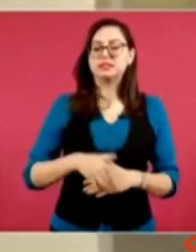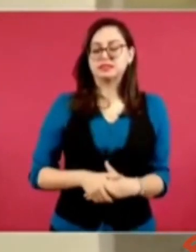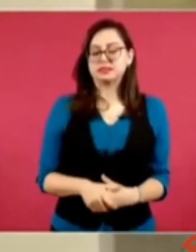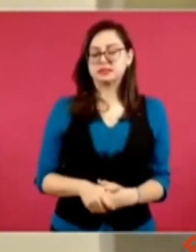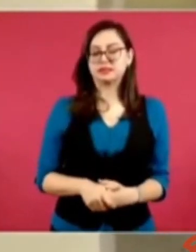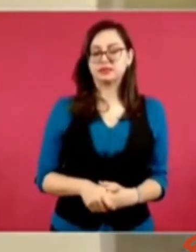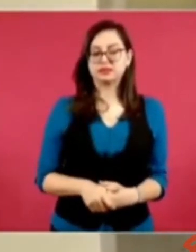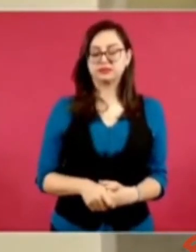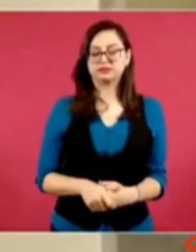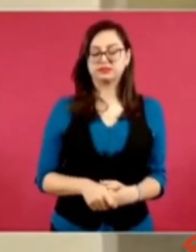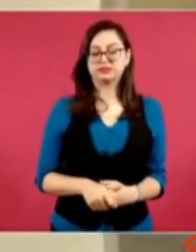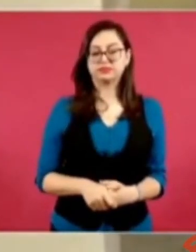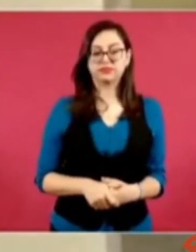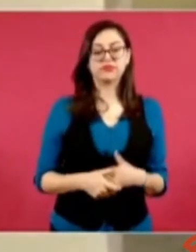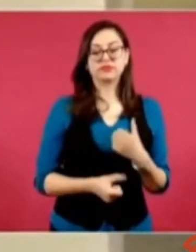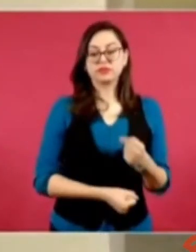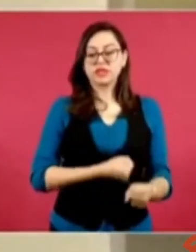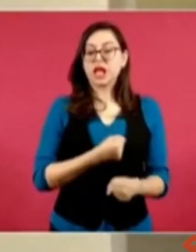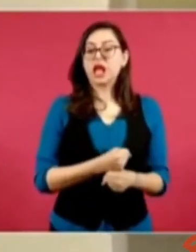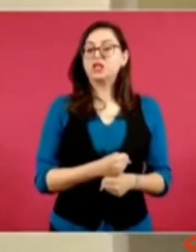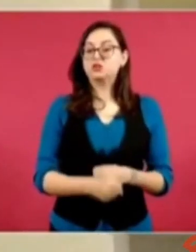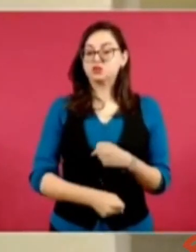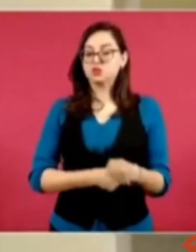durante años